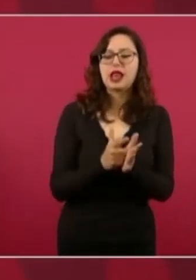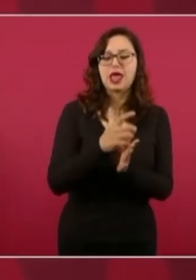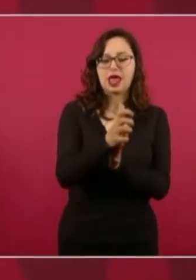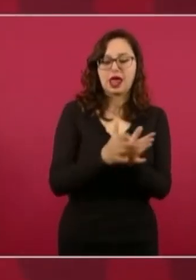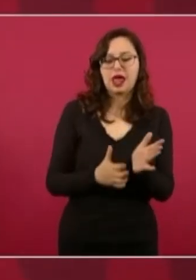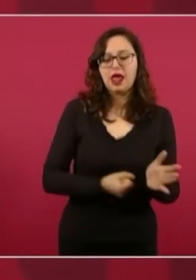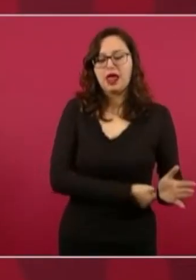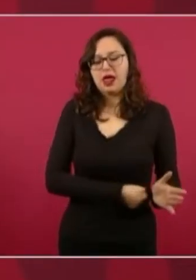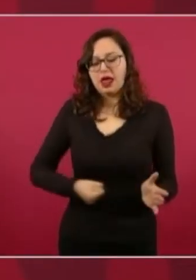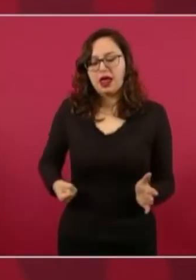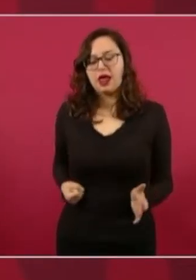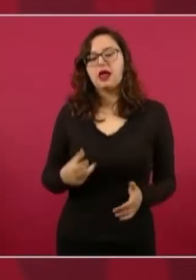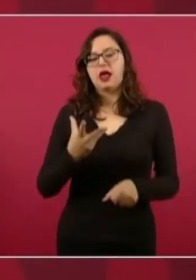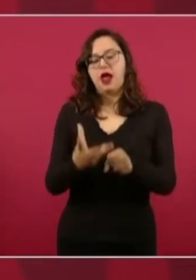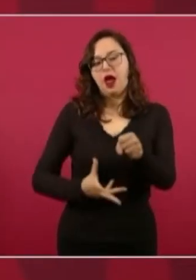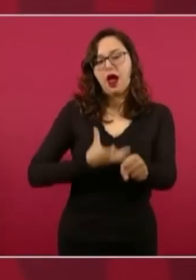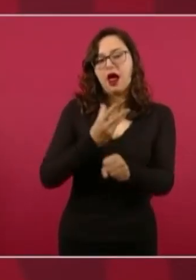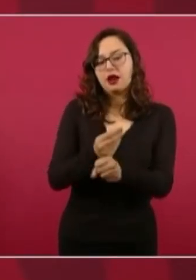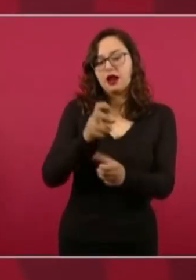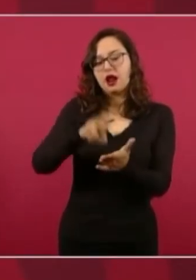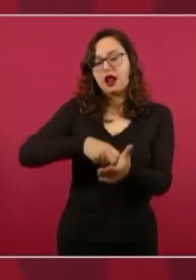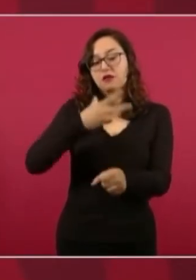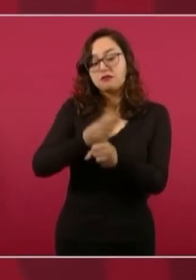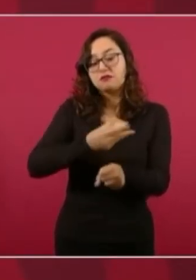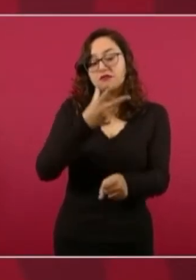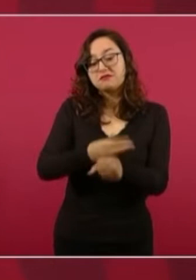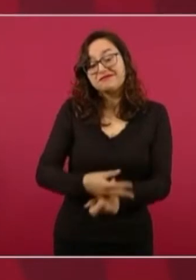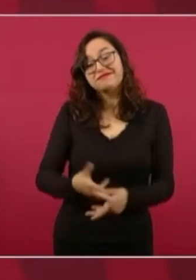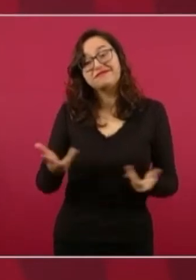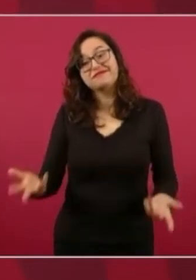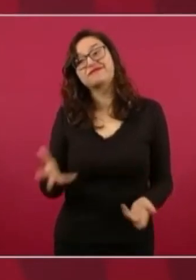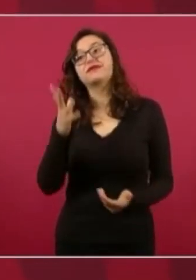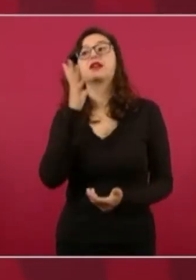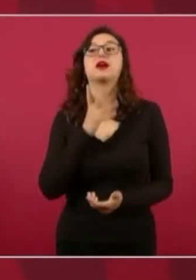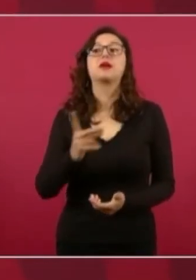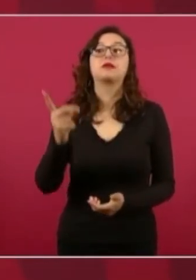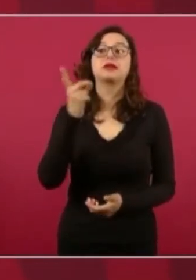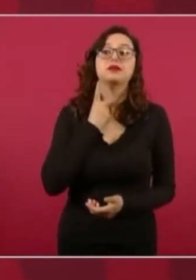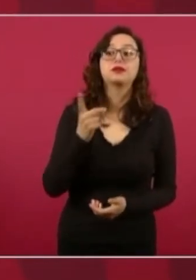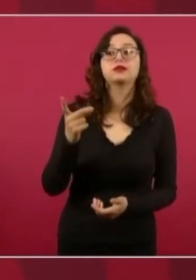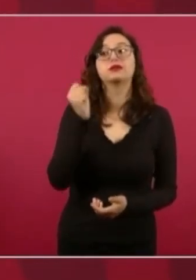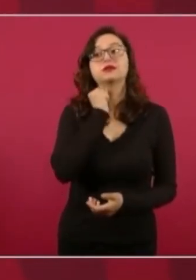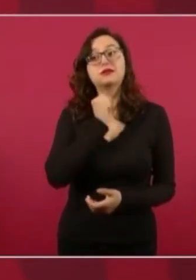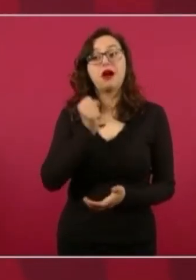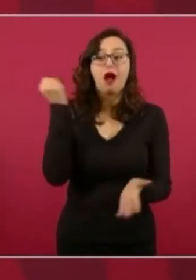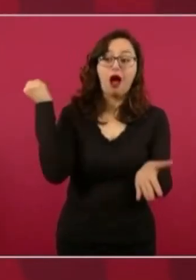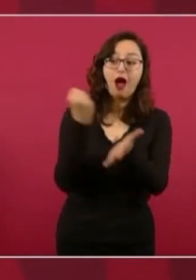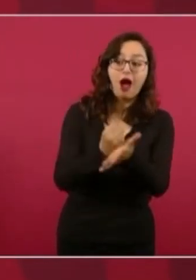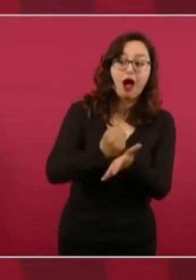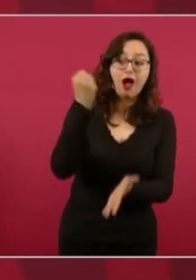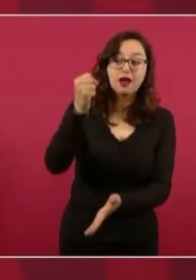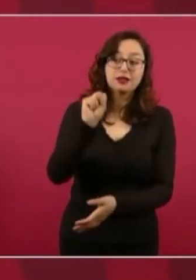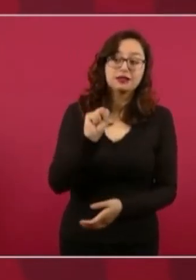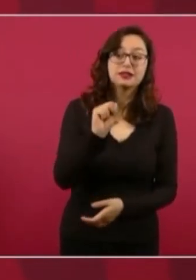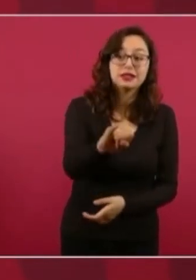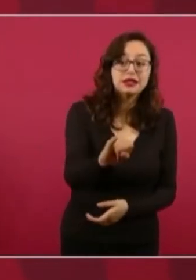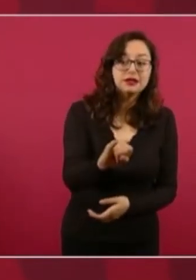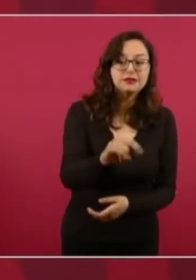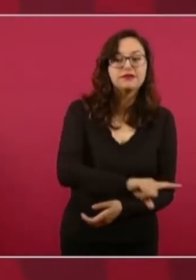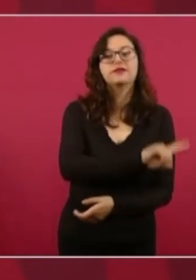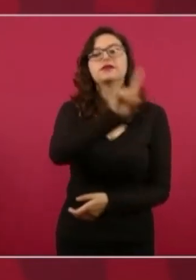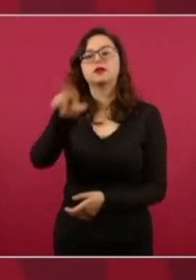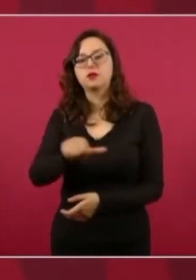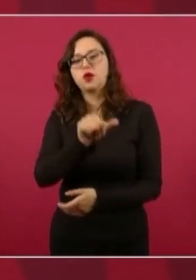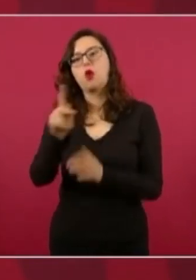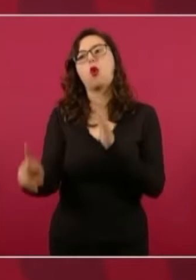y si procede una nueva reforma a la Constitución